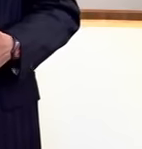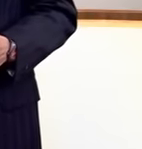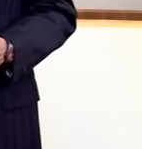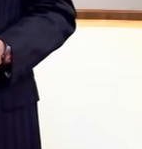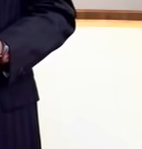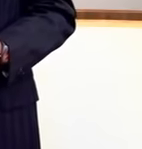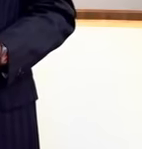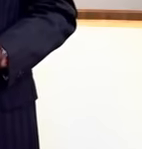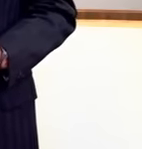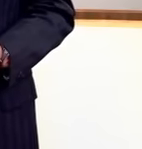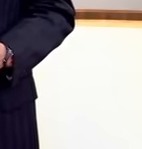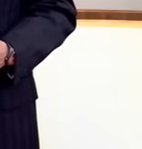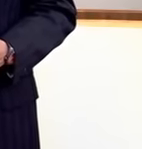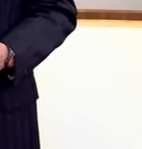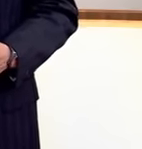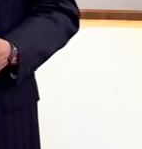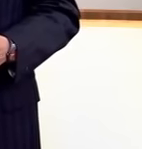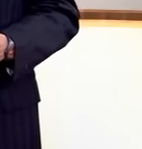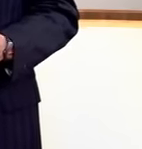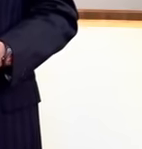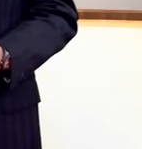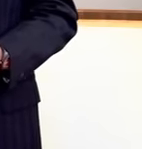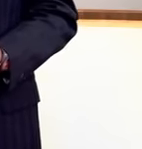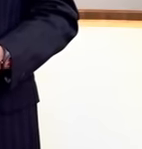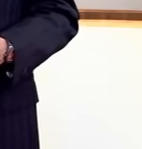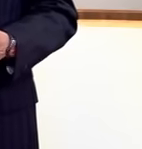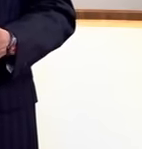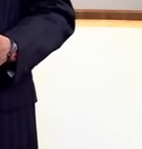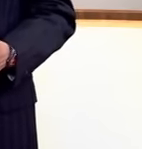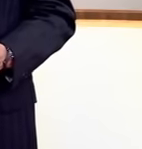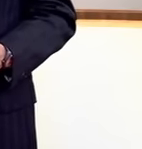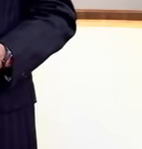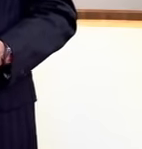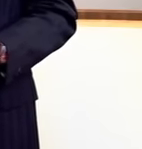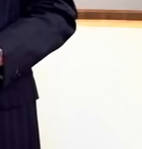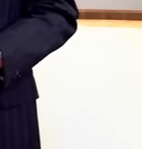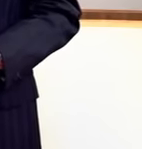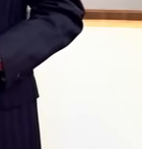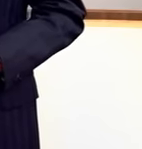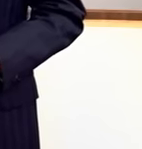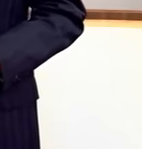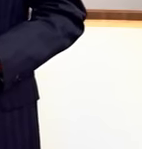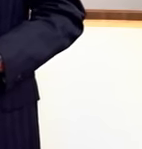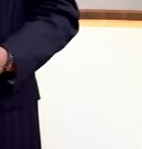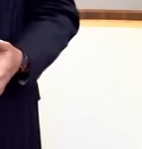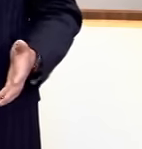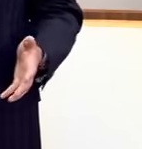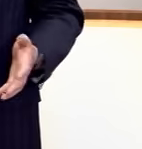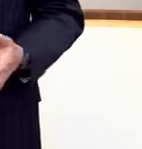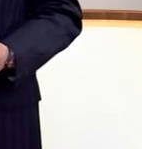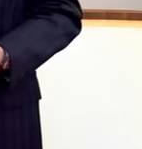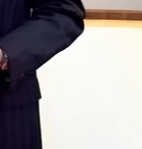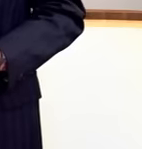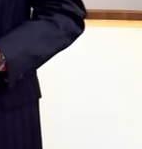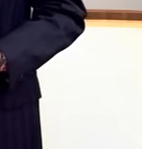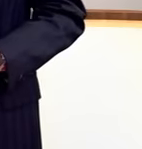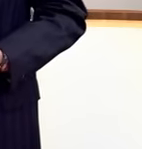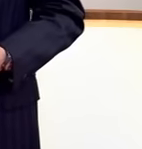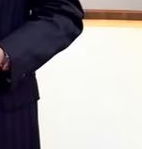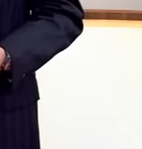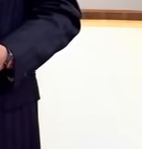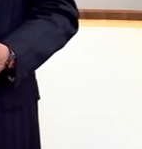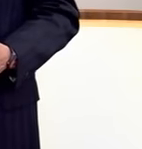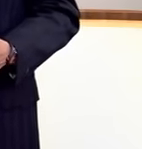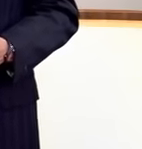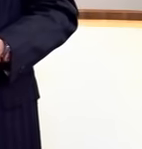Término que indica El momento en que la aseguradora Entregará el dinero Para que el hoy menor Continúe sus estudios Este tipo de productos Cuentan con una